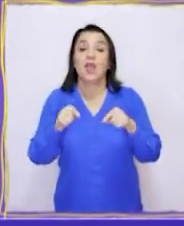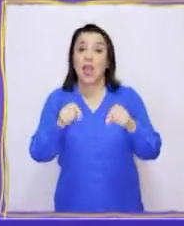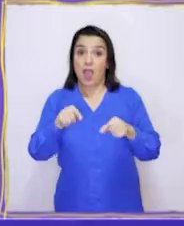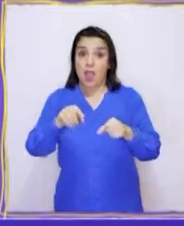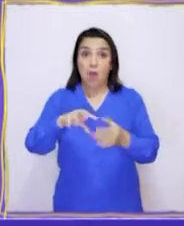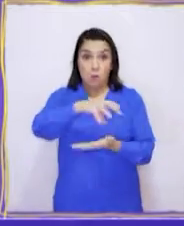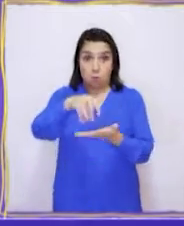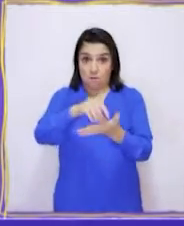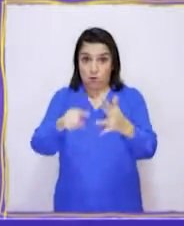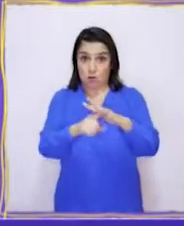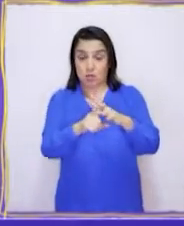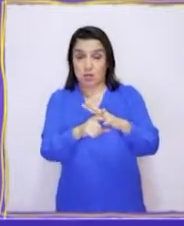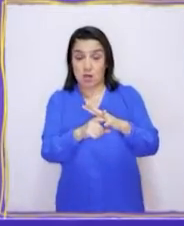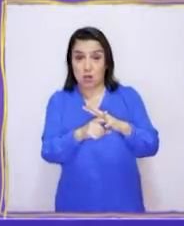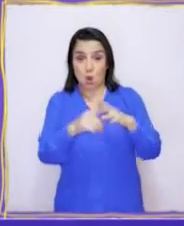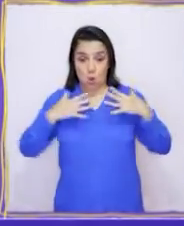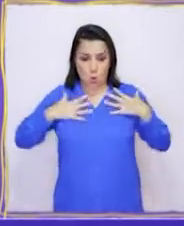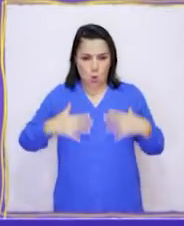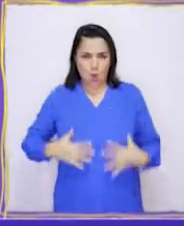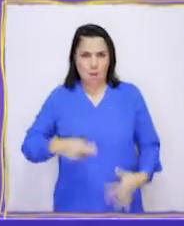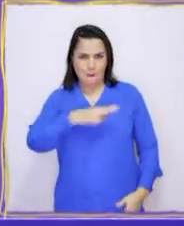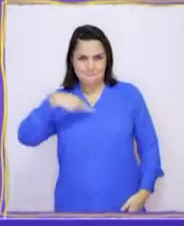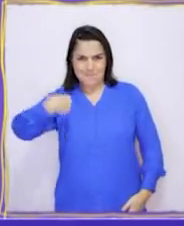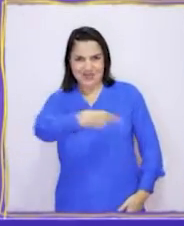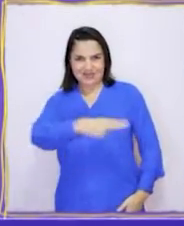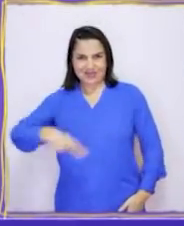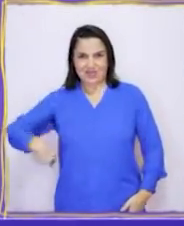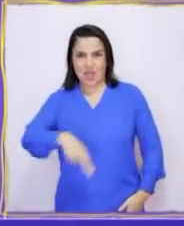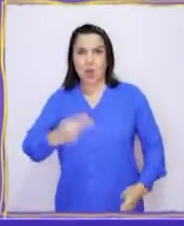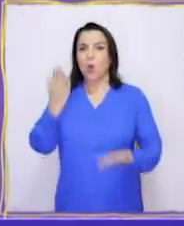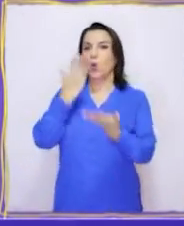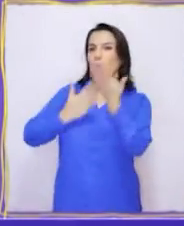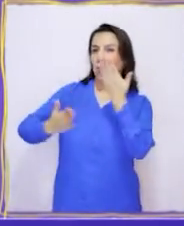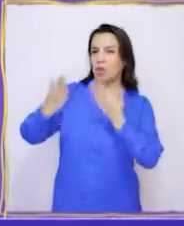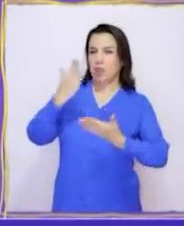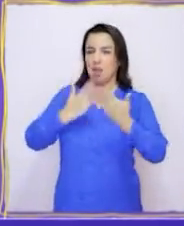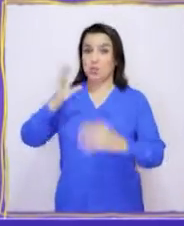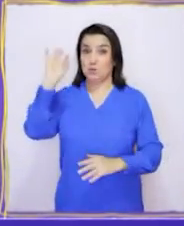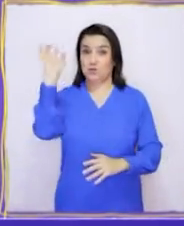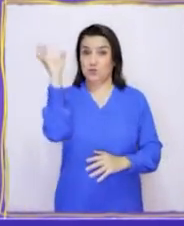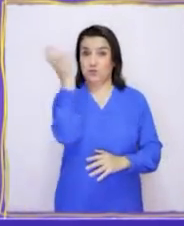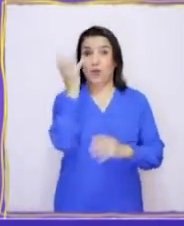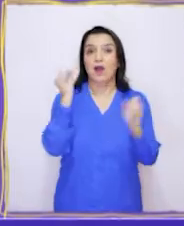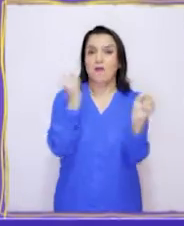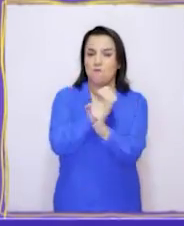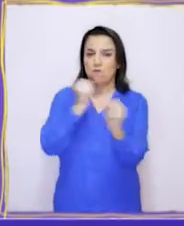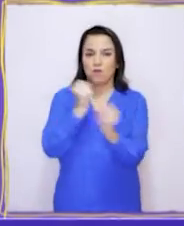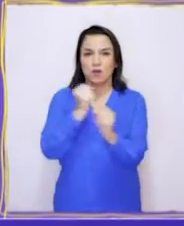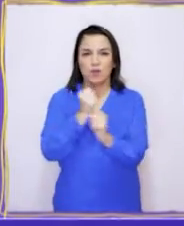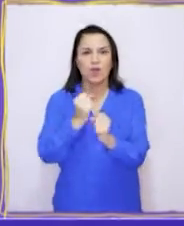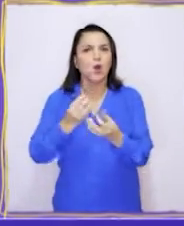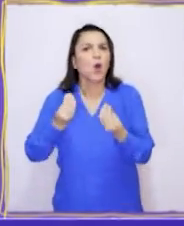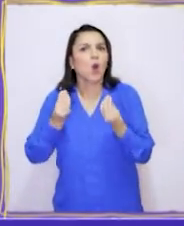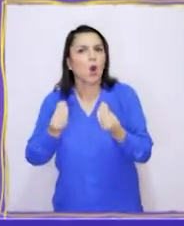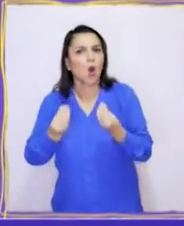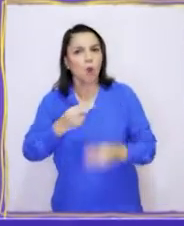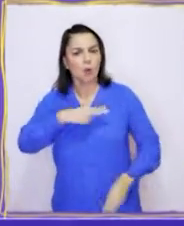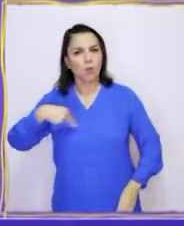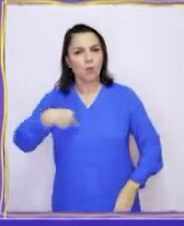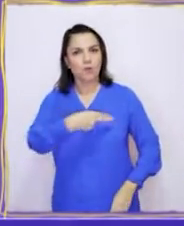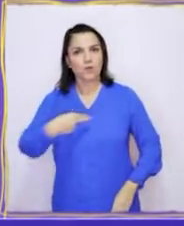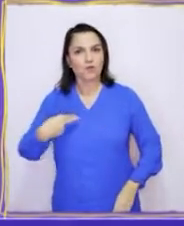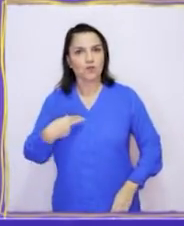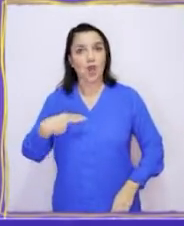Tehuelches pintaron su cuerpo para protegerse del duro clima. Ellos se pintaban con